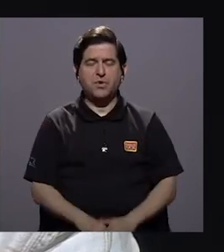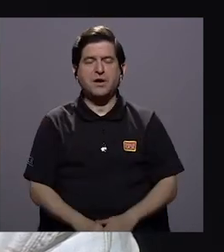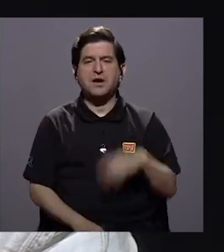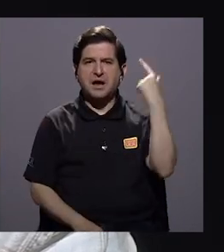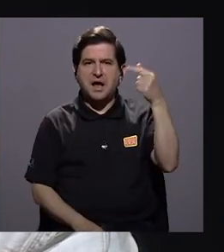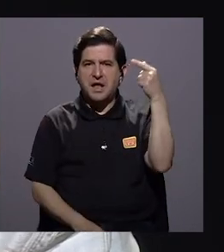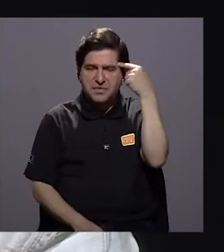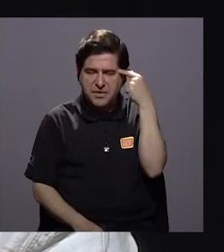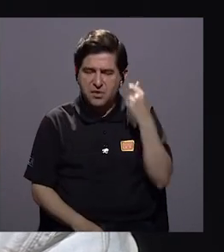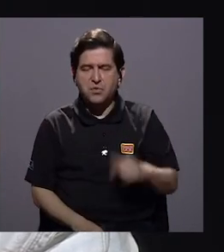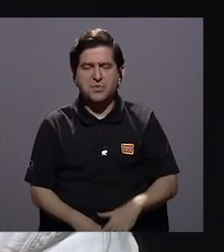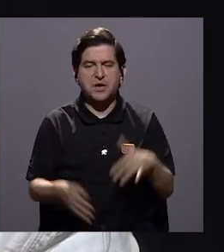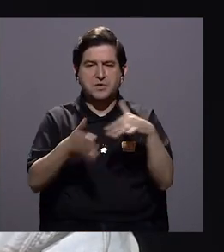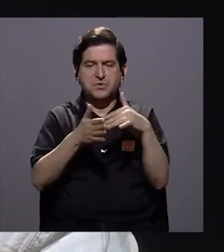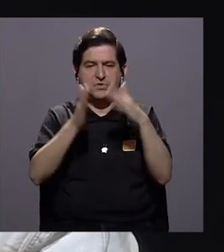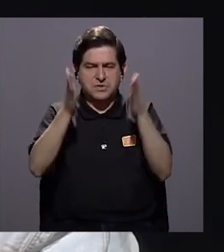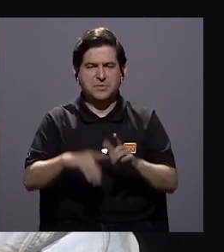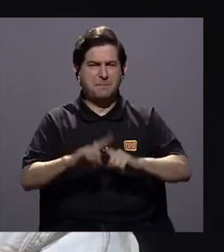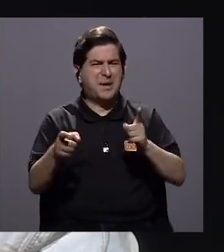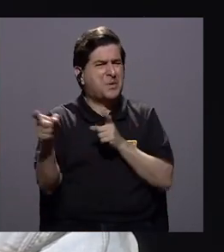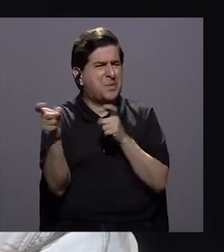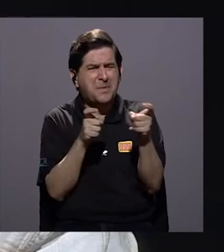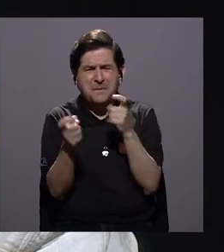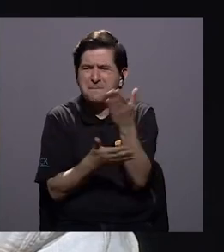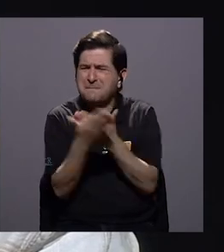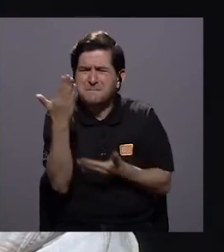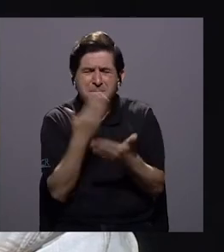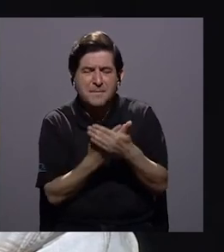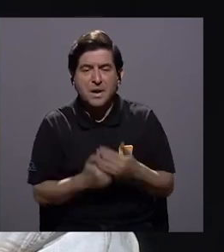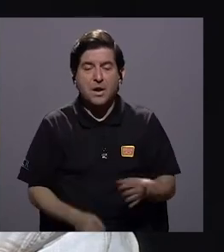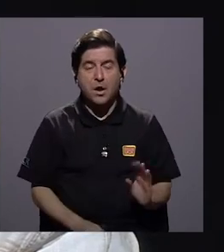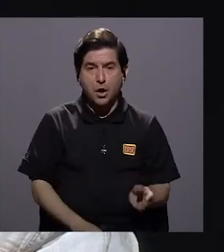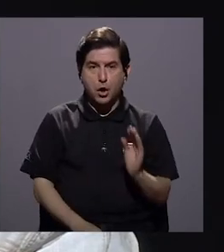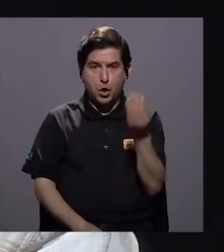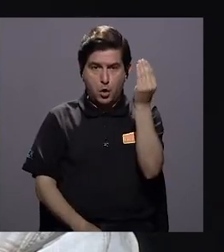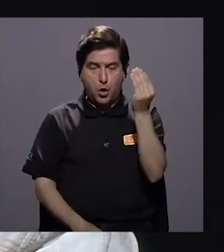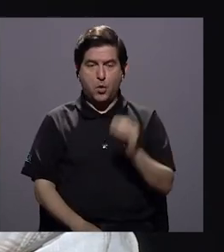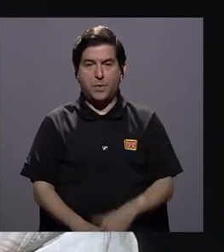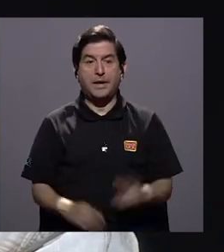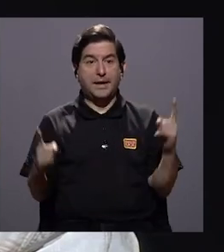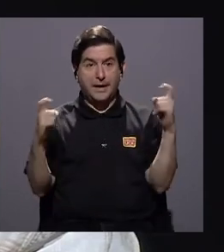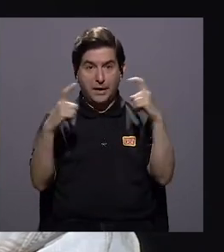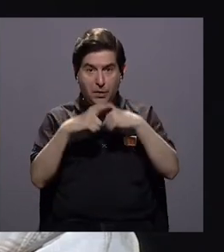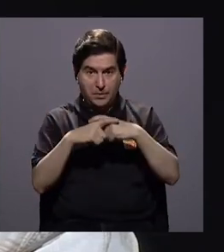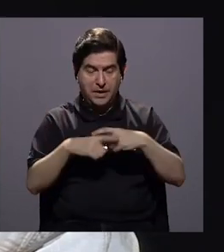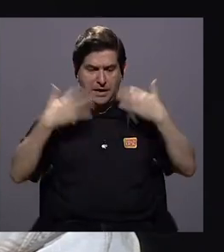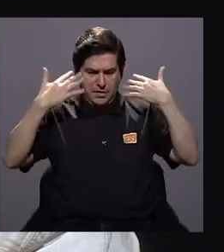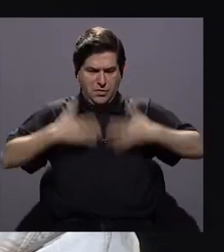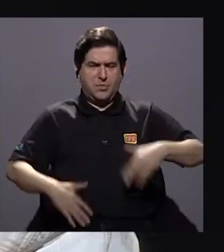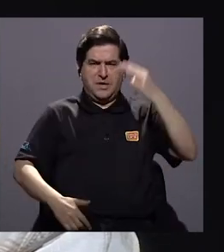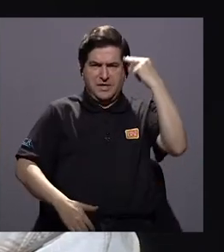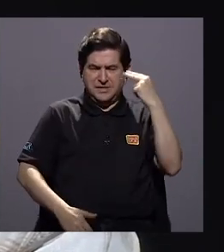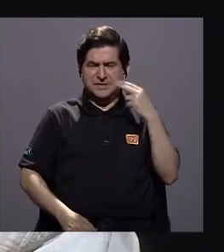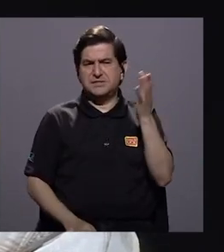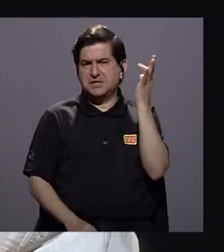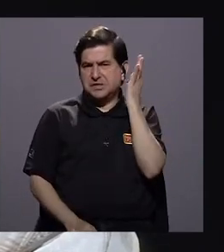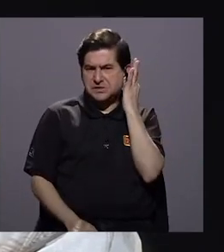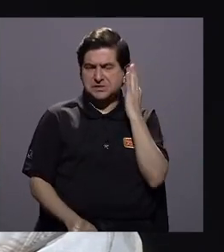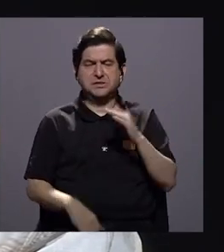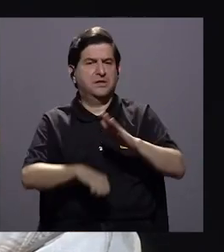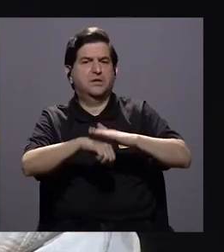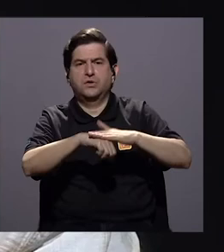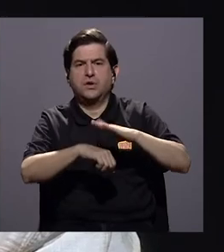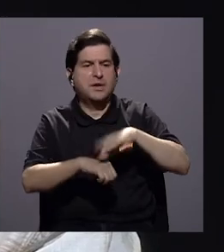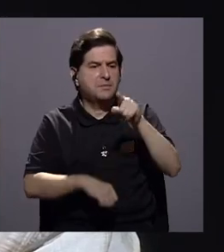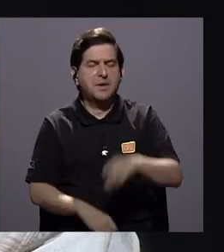sabemos cómo se manipulan esos gobiernos estudiantiles, si un muchacho que es complicado, o viste de negro y usa argollas, no